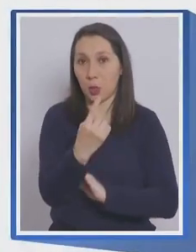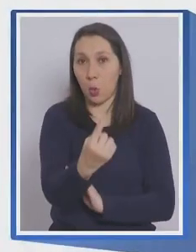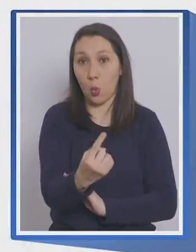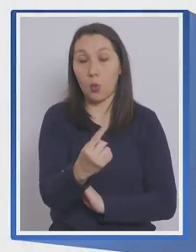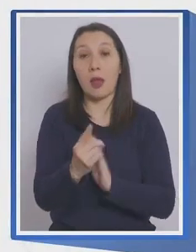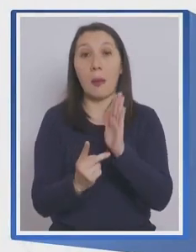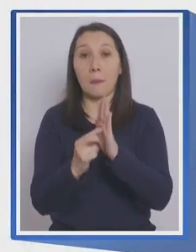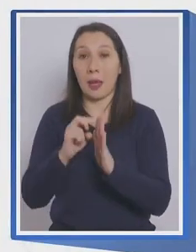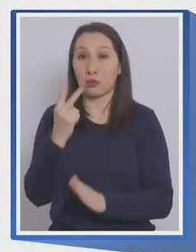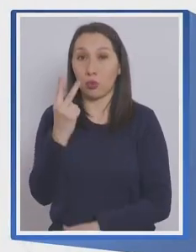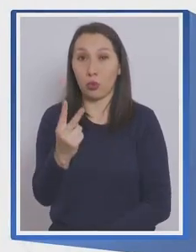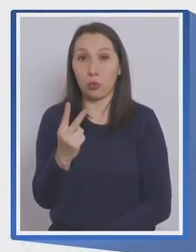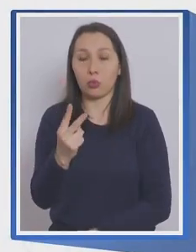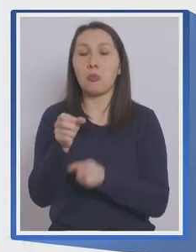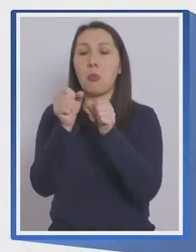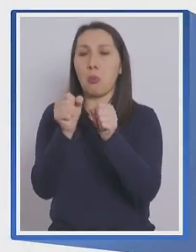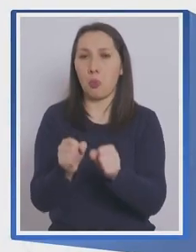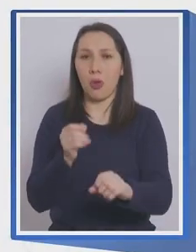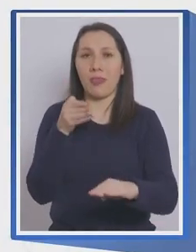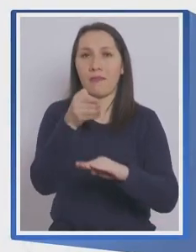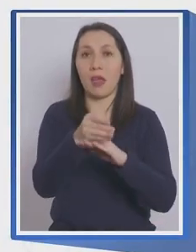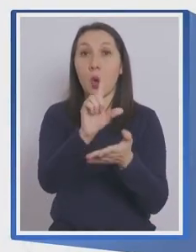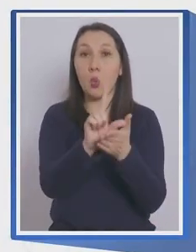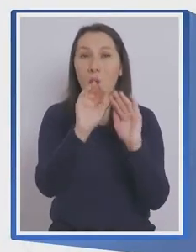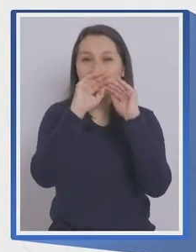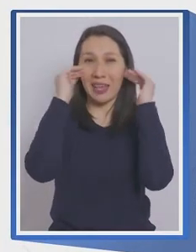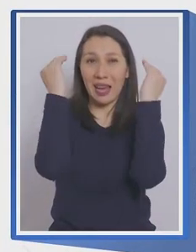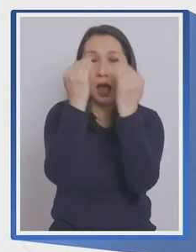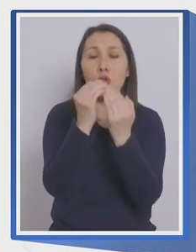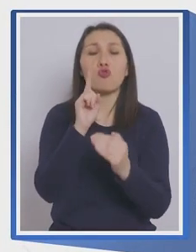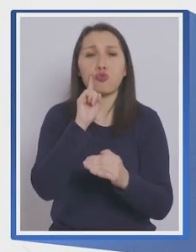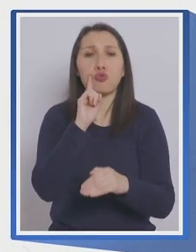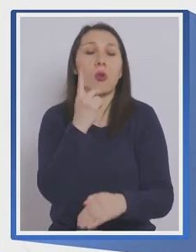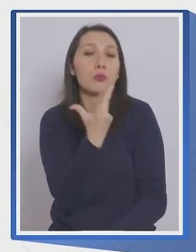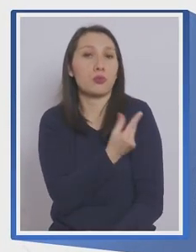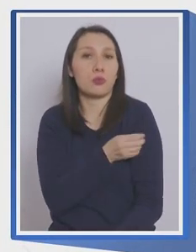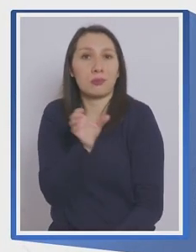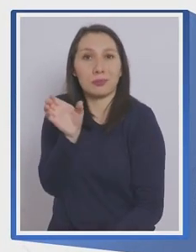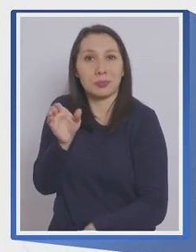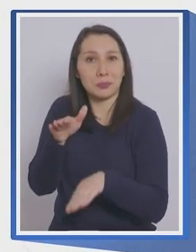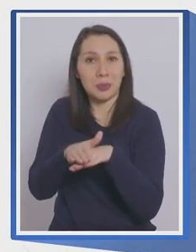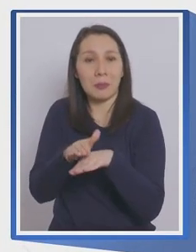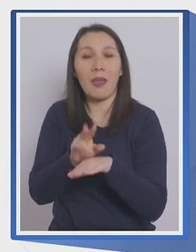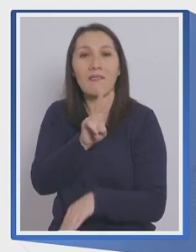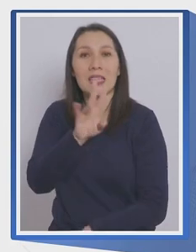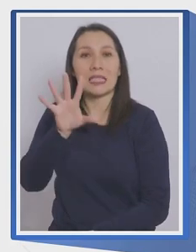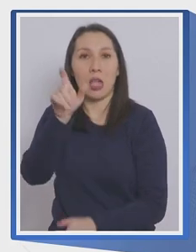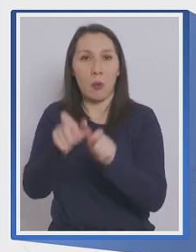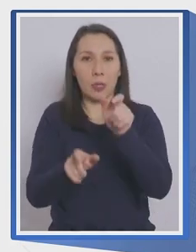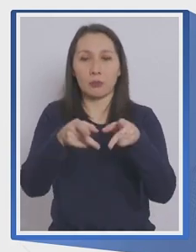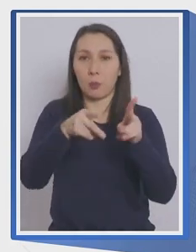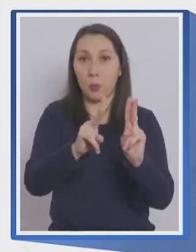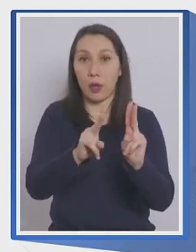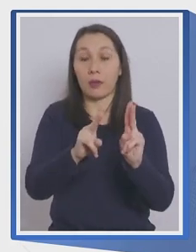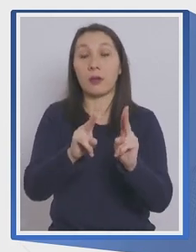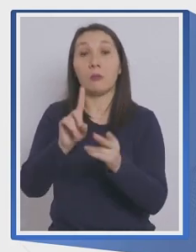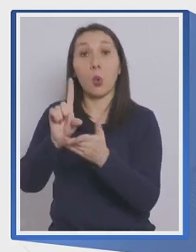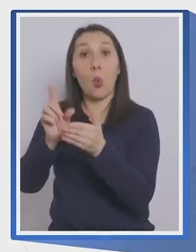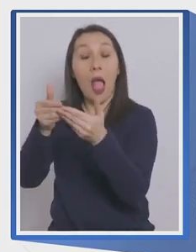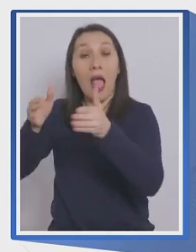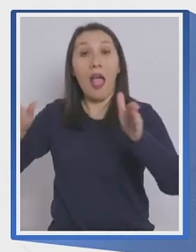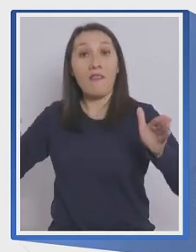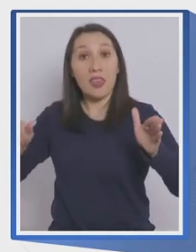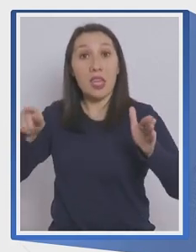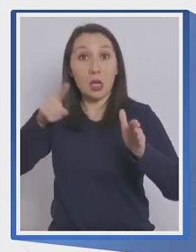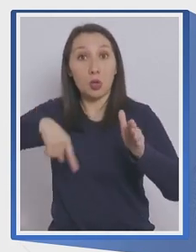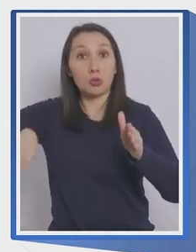En transición, sin embargo, podrán asistir a espacios cerrados personas con pase de movilidad con un máximo de 25 personas. Mientras que en espacios abiertos o al